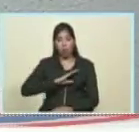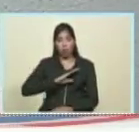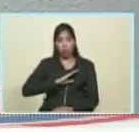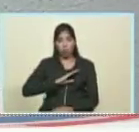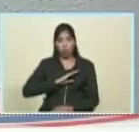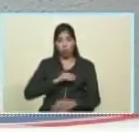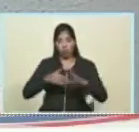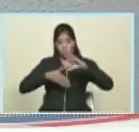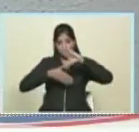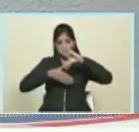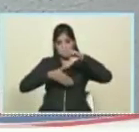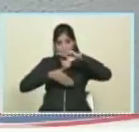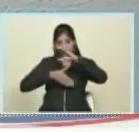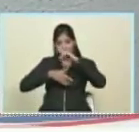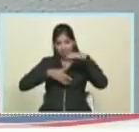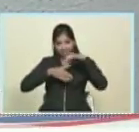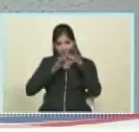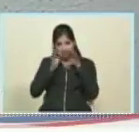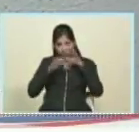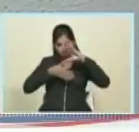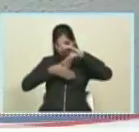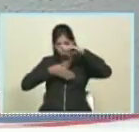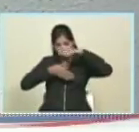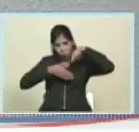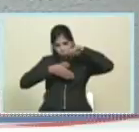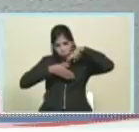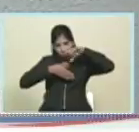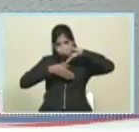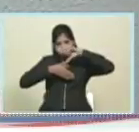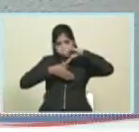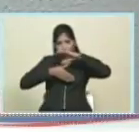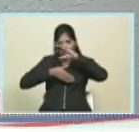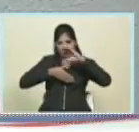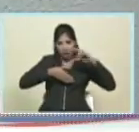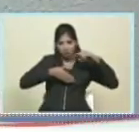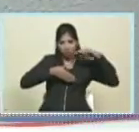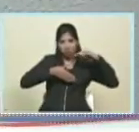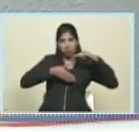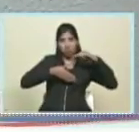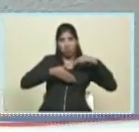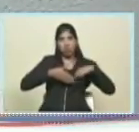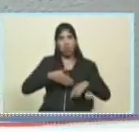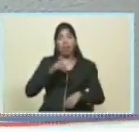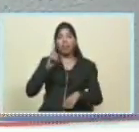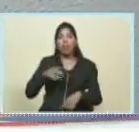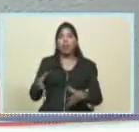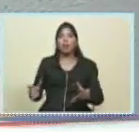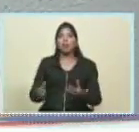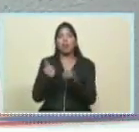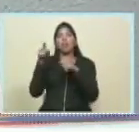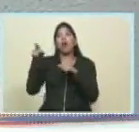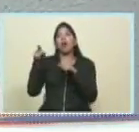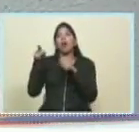al Caribe Oriental y en este caso particular a Antigua Ibaruda... ...a su reconexión del sistema eléctrico nacional.